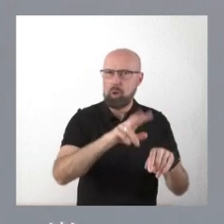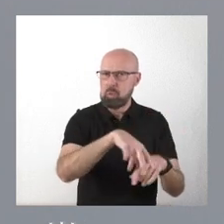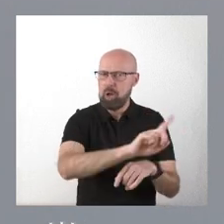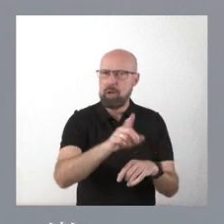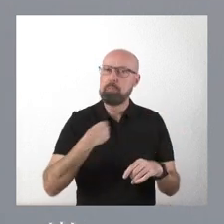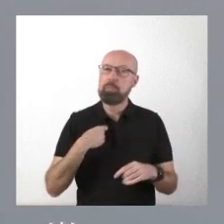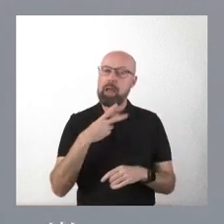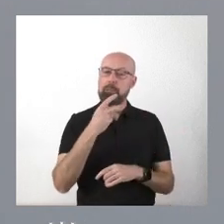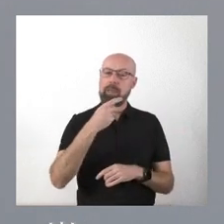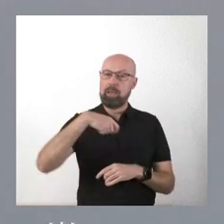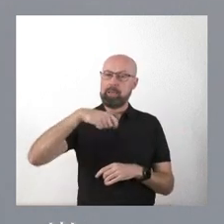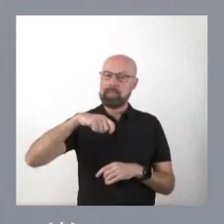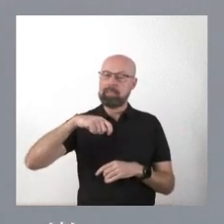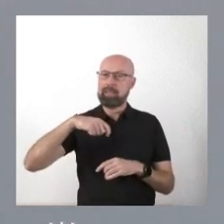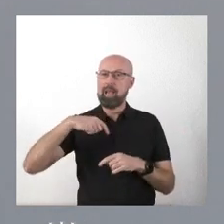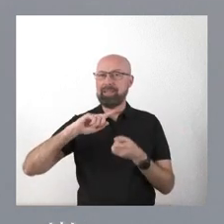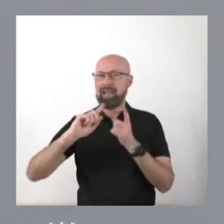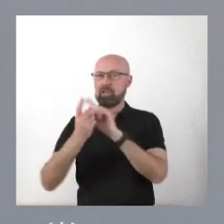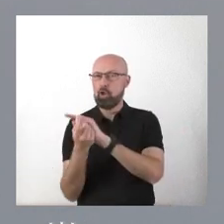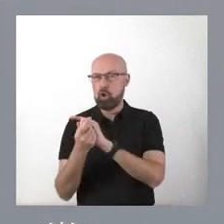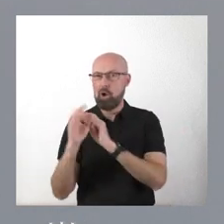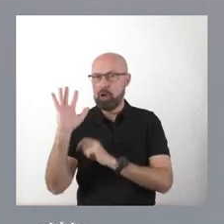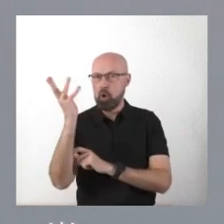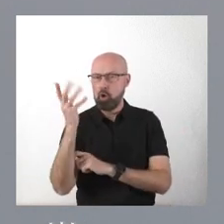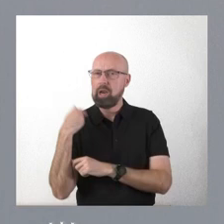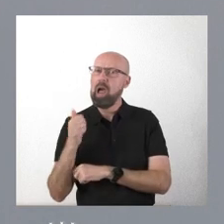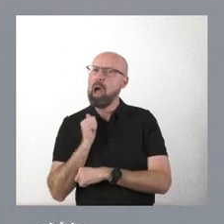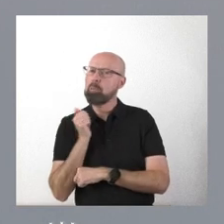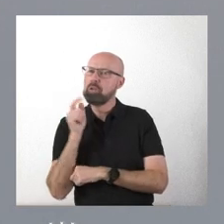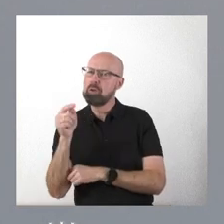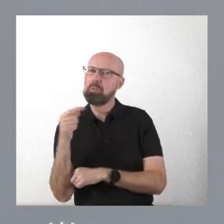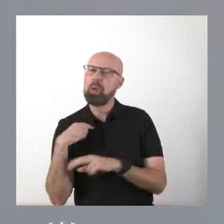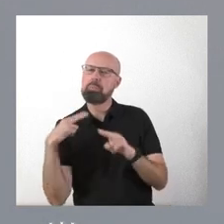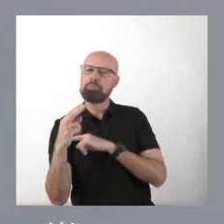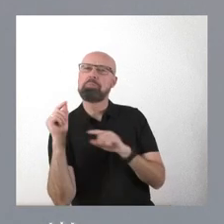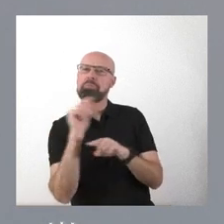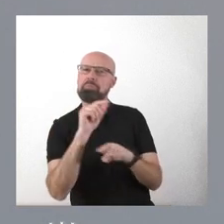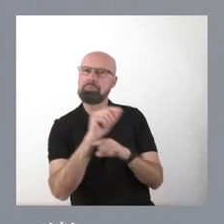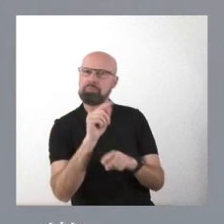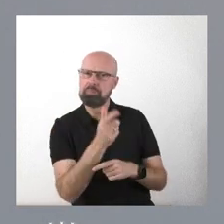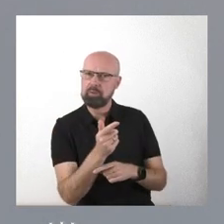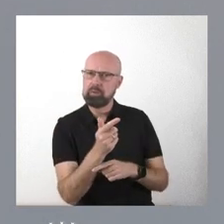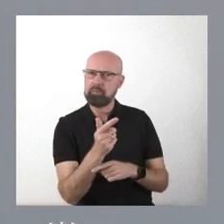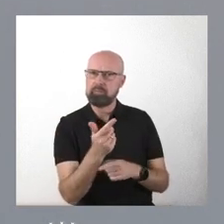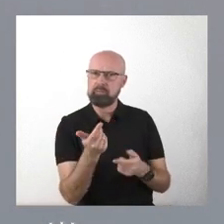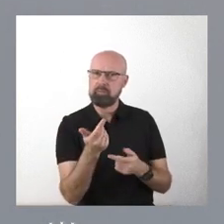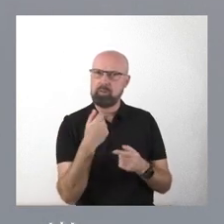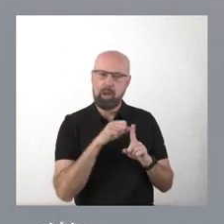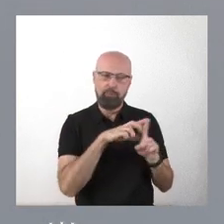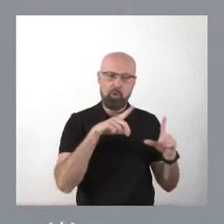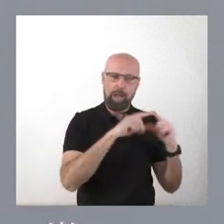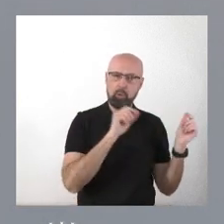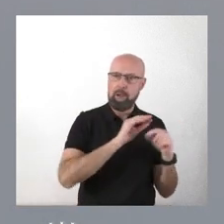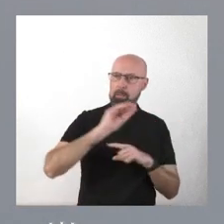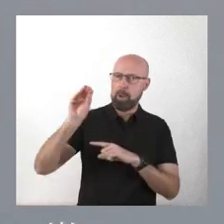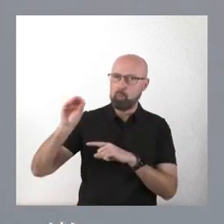vicepresidenta de Transición Ecológica la que aprovechó para criticar desde Madrid y ante una pregunta del foro Asturias